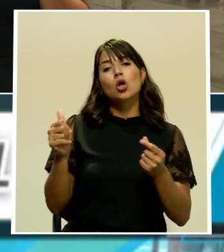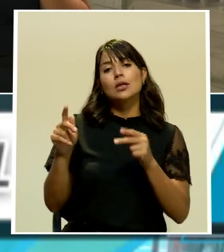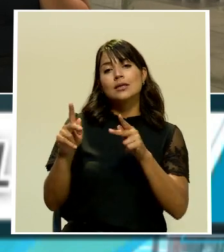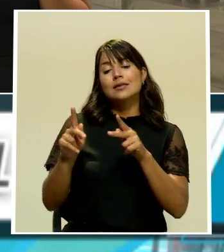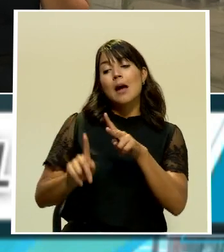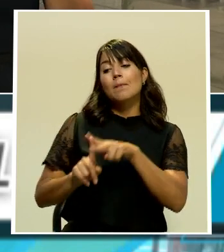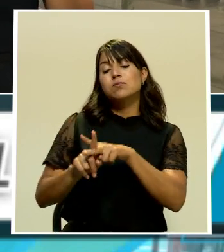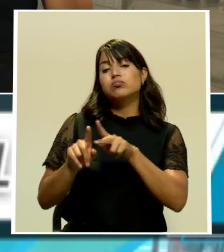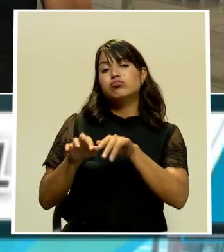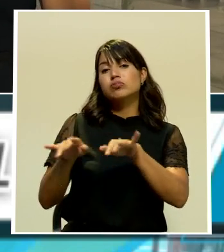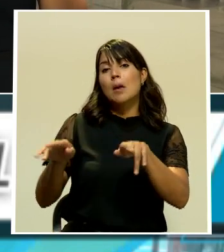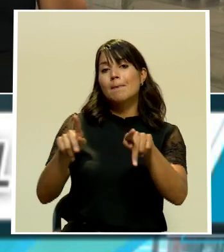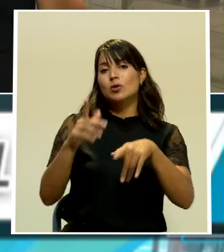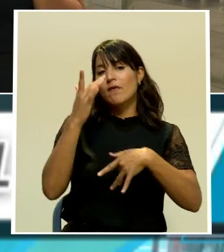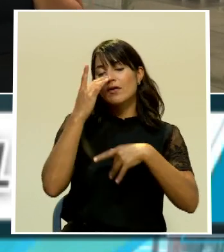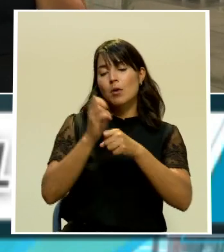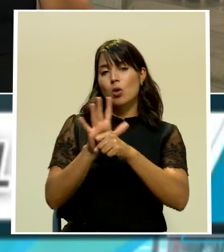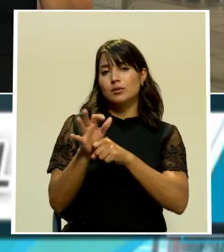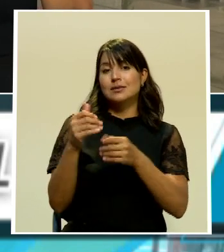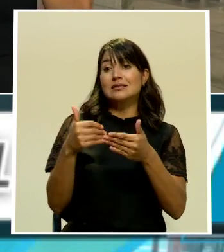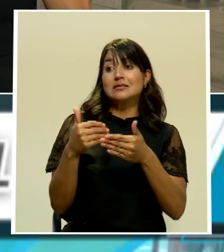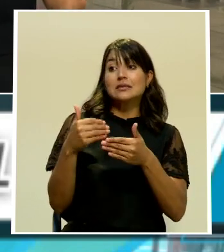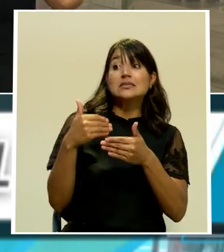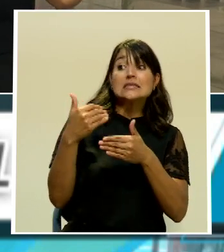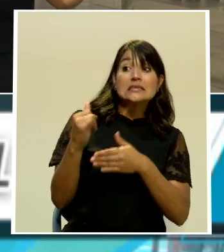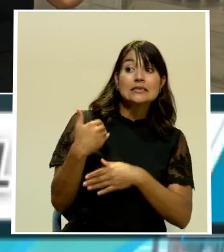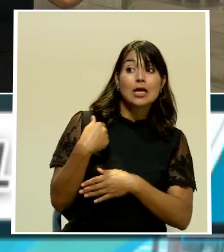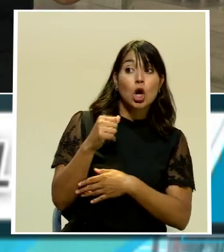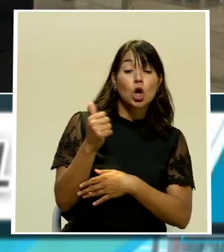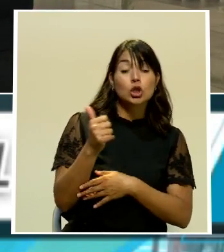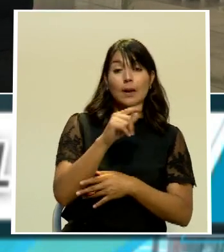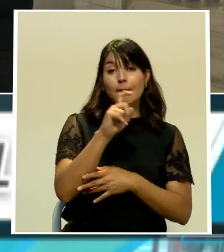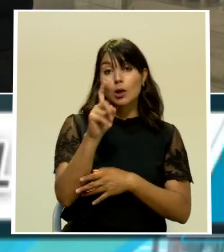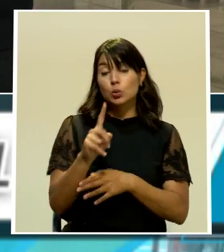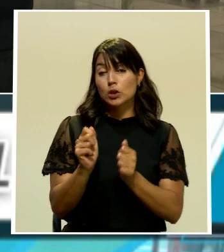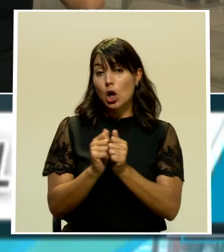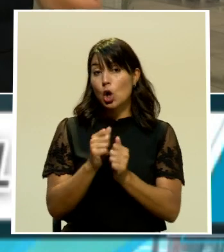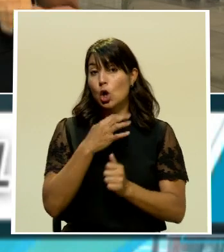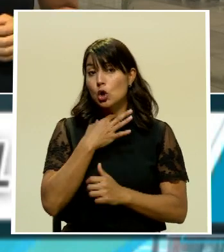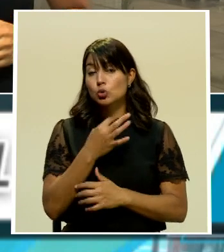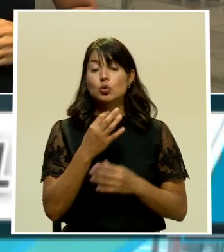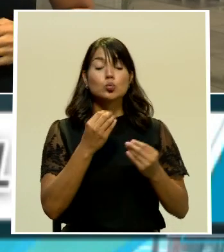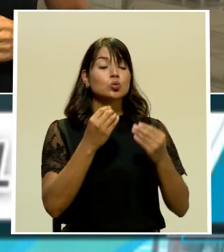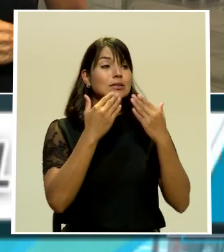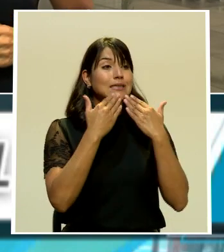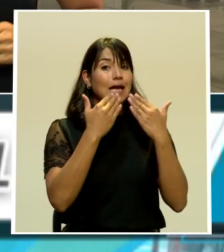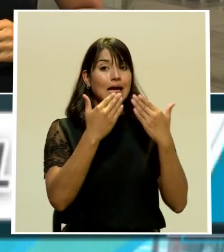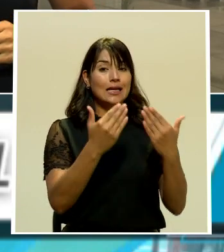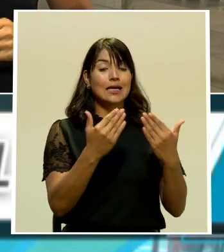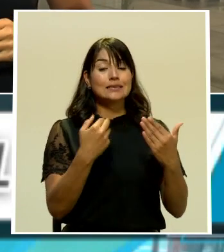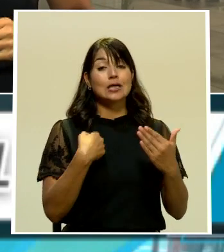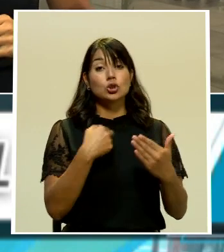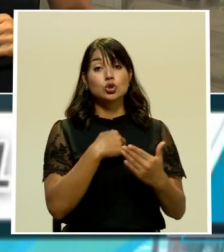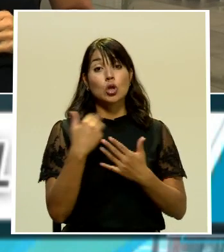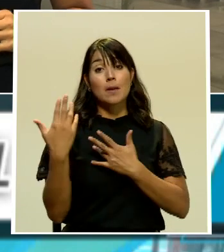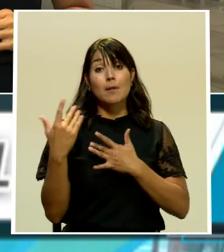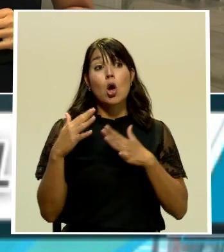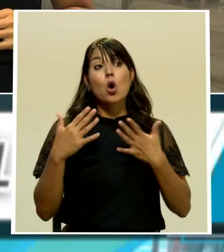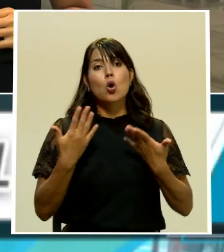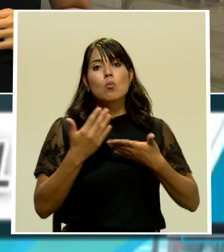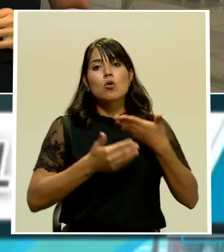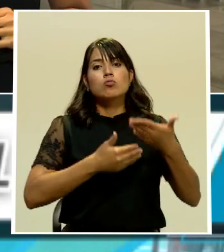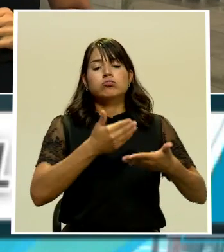ampliando en un nuevo pase más adelante. Don Ernesto, si tiene nuestra consulta, con mucho gusto. Muchísimas gracias, Melanie. Bien, y nos quedamos a la espera de cómo